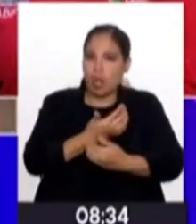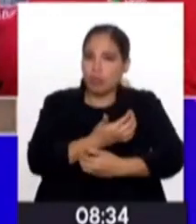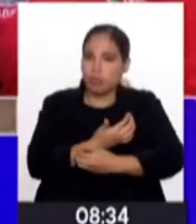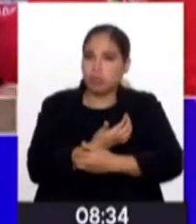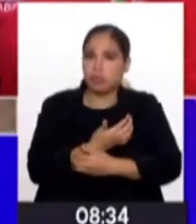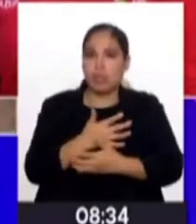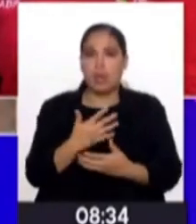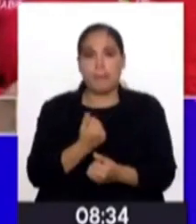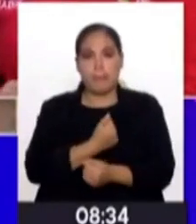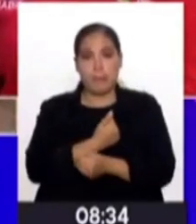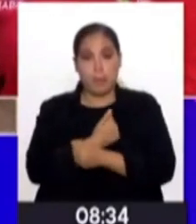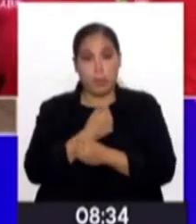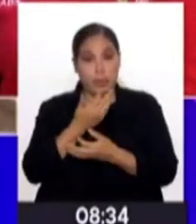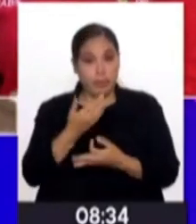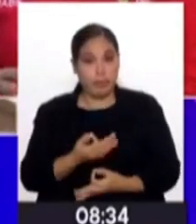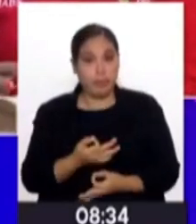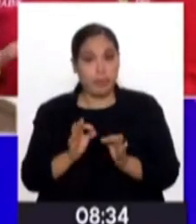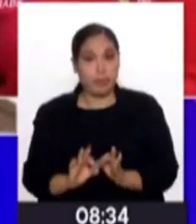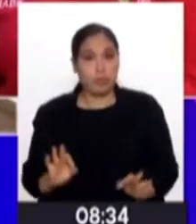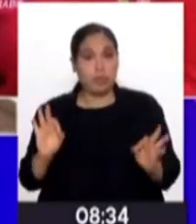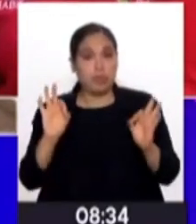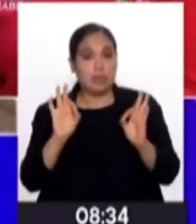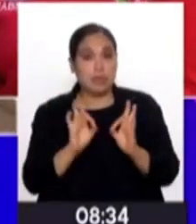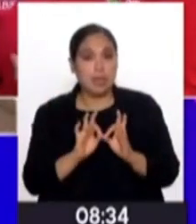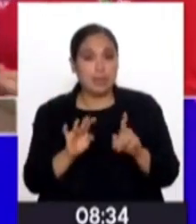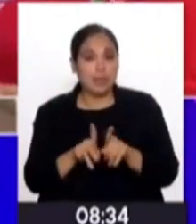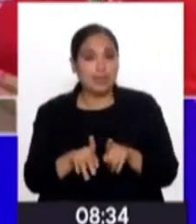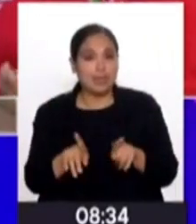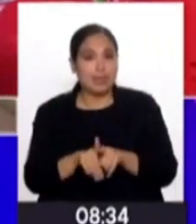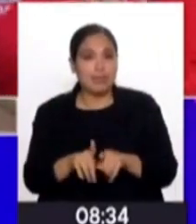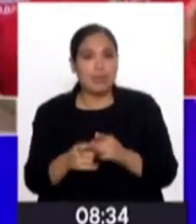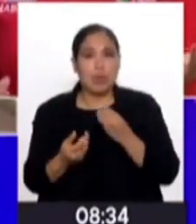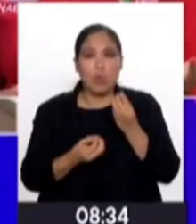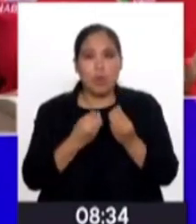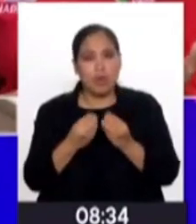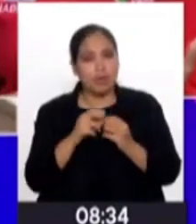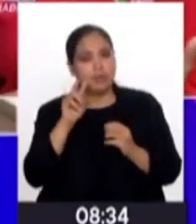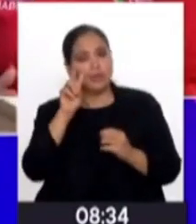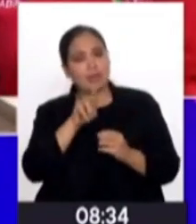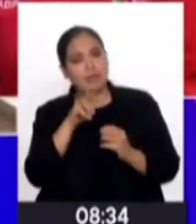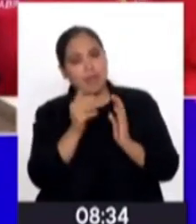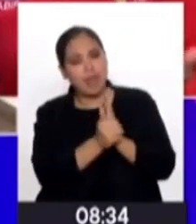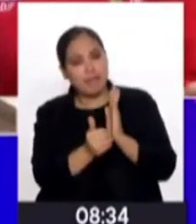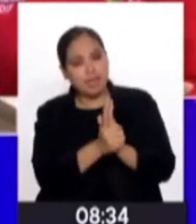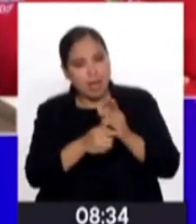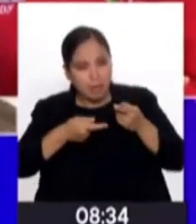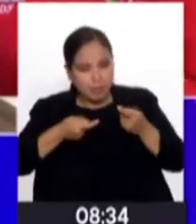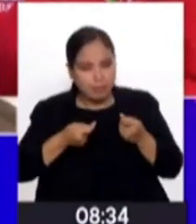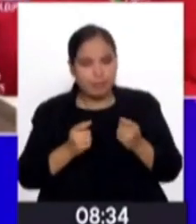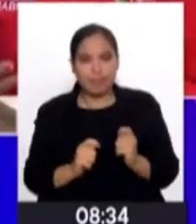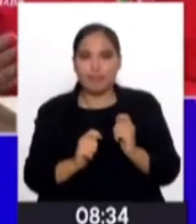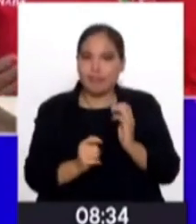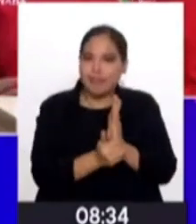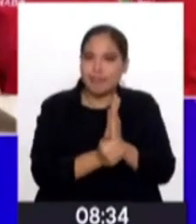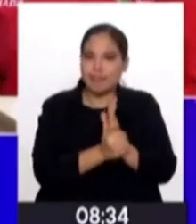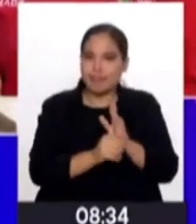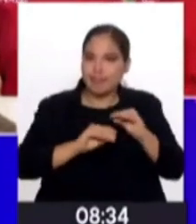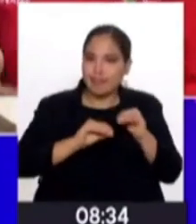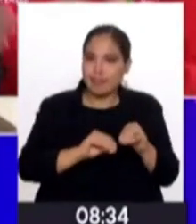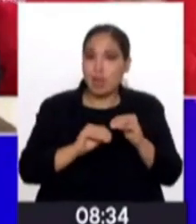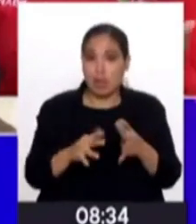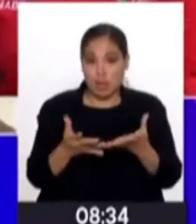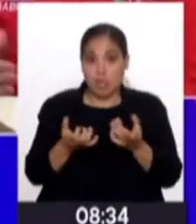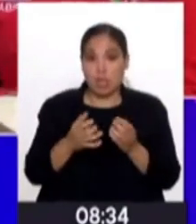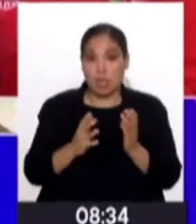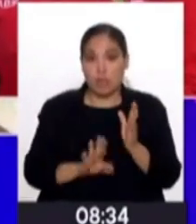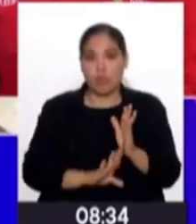donde se siente el amor, donde además se puedan ver qué capacidades y qué habilidades tienen para reforzarlas. ¿Por qué? Porque queremos